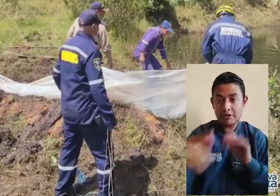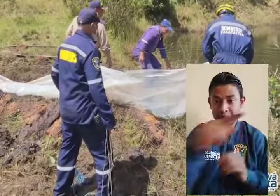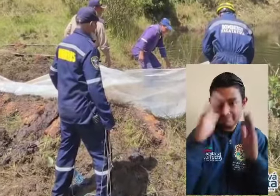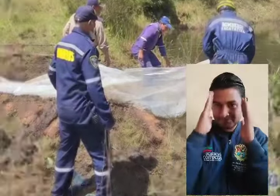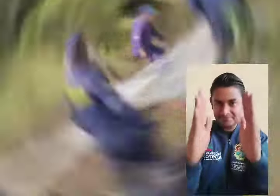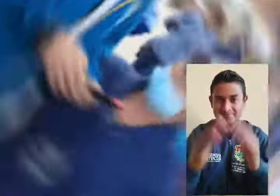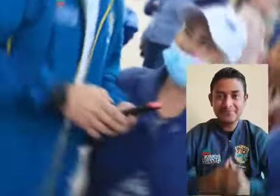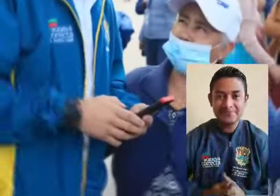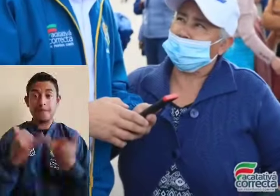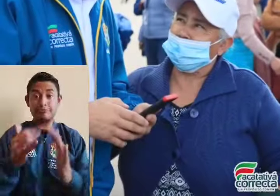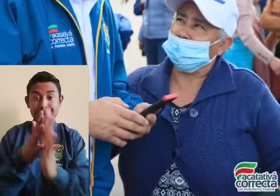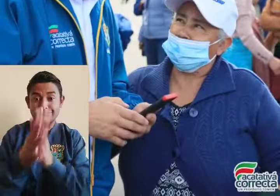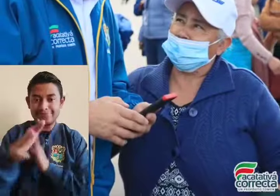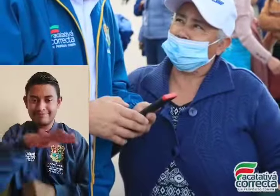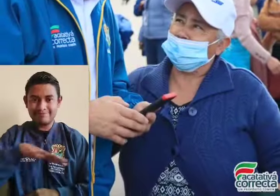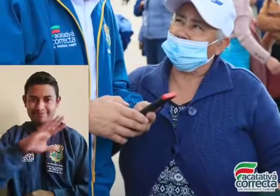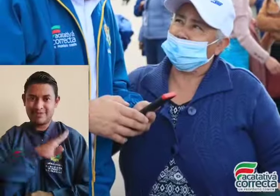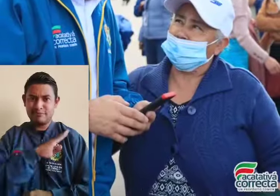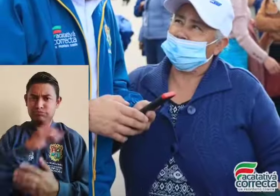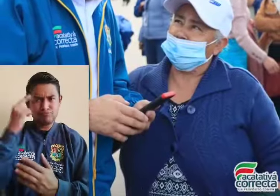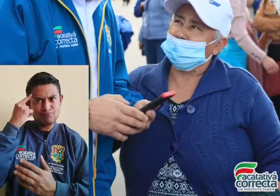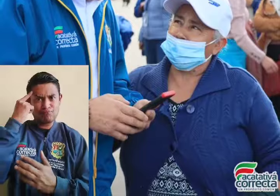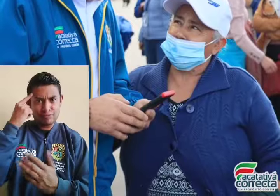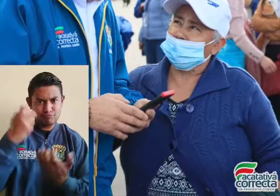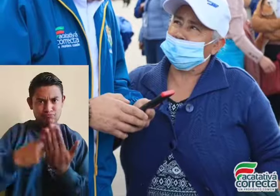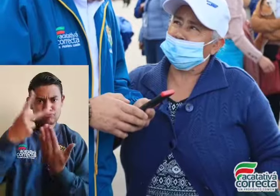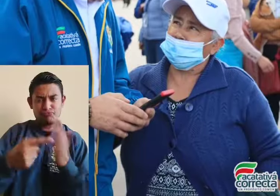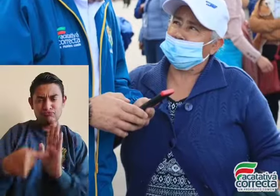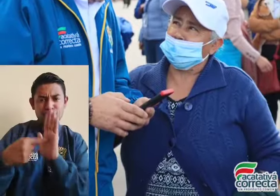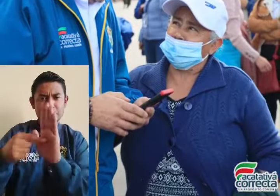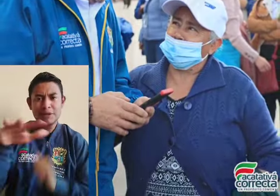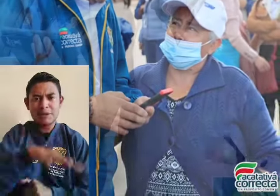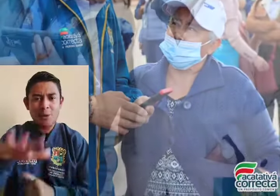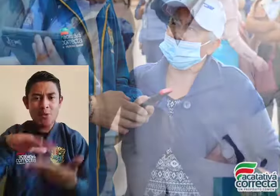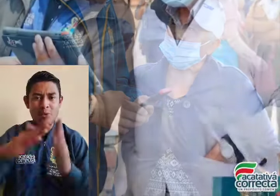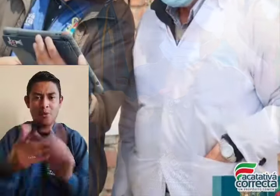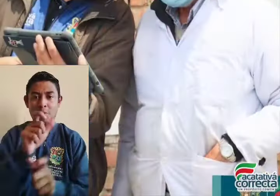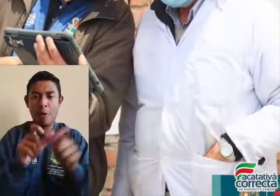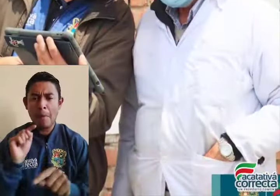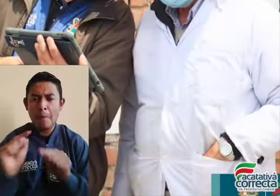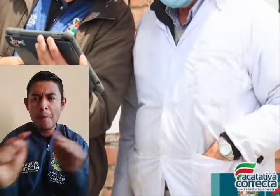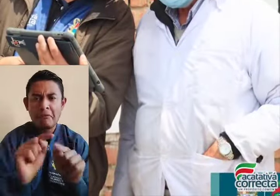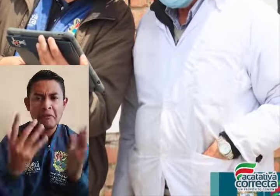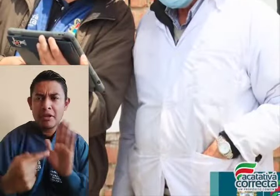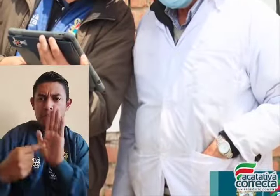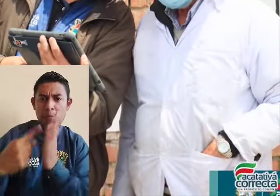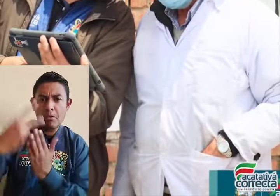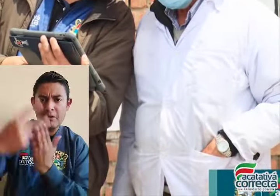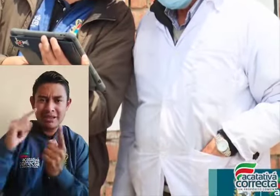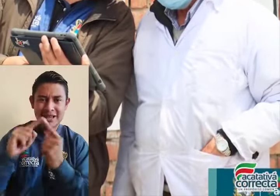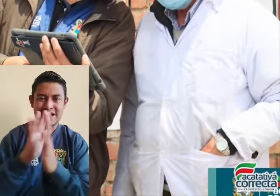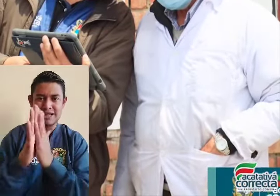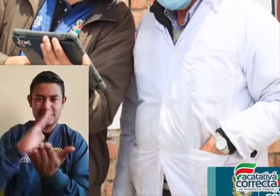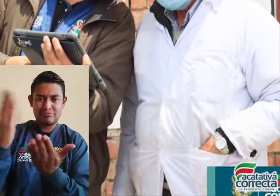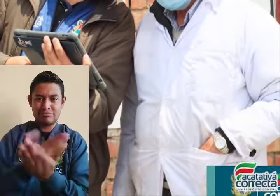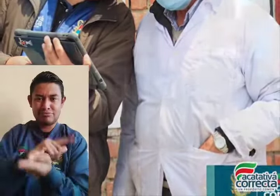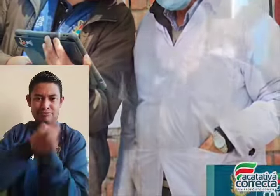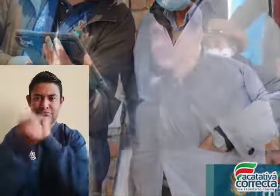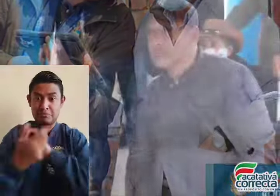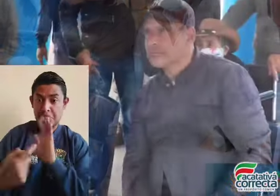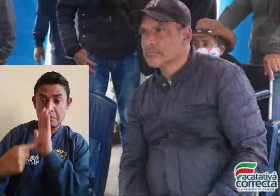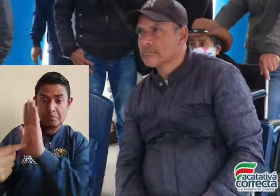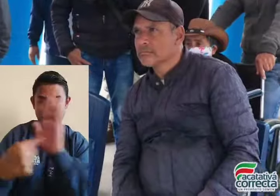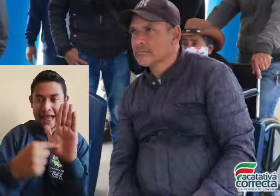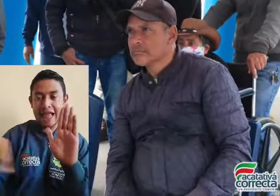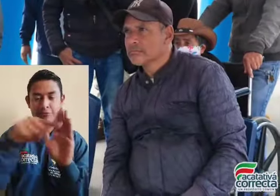-8595. Alcalde Guillermo Aldanadima socializó a la comunidad en general el proyecto de remodelación de la Plaza Simón Bolívar, espacio en el que la